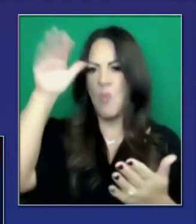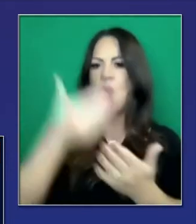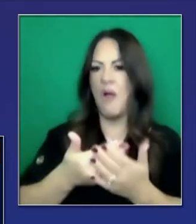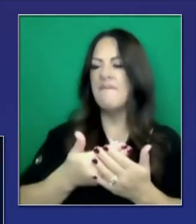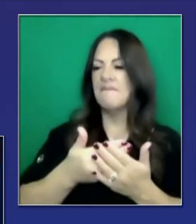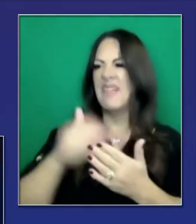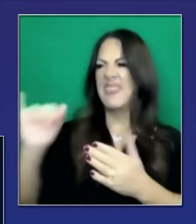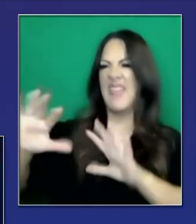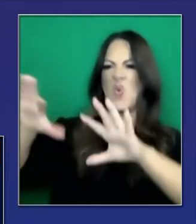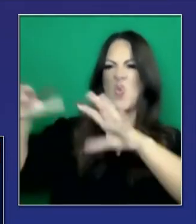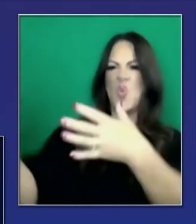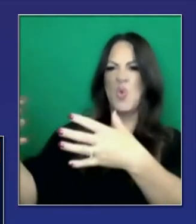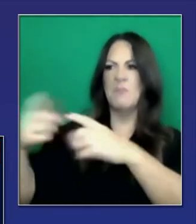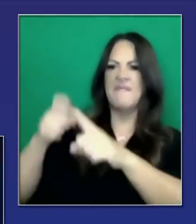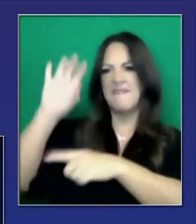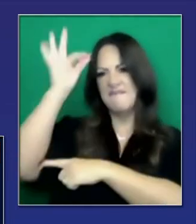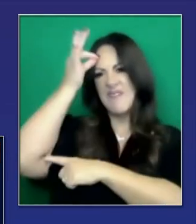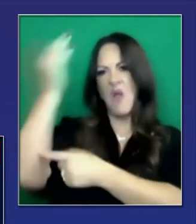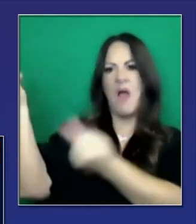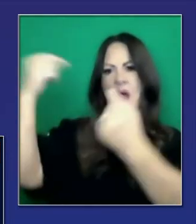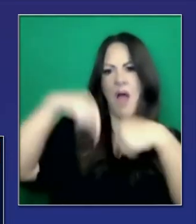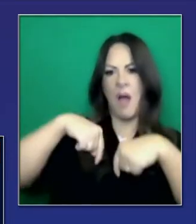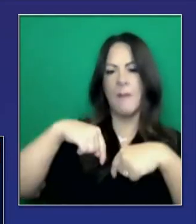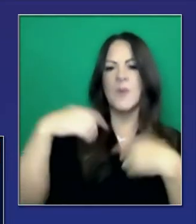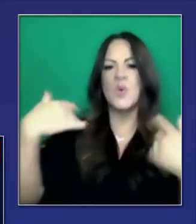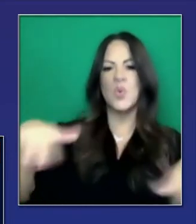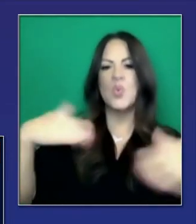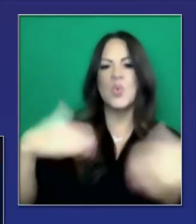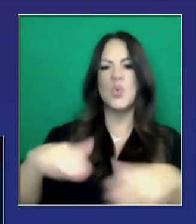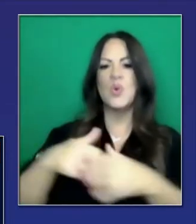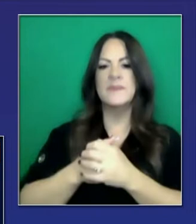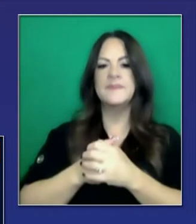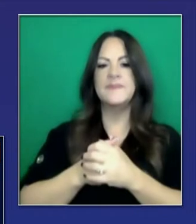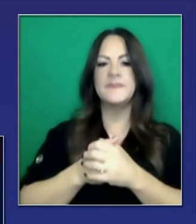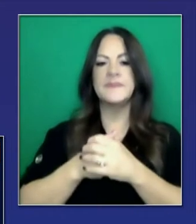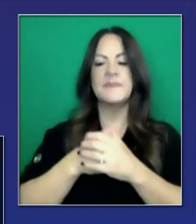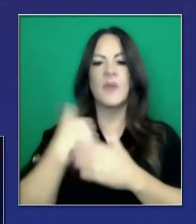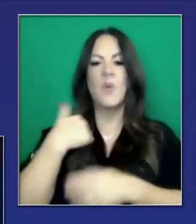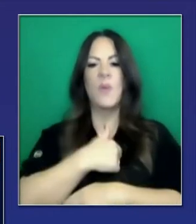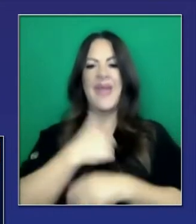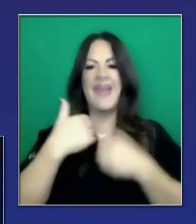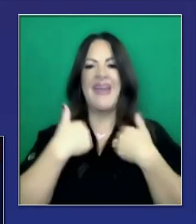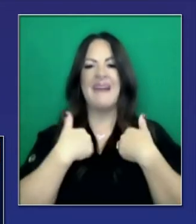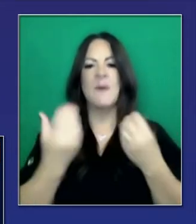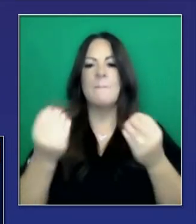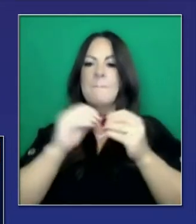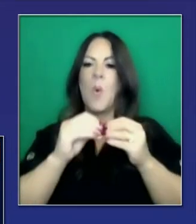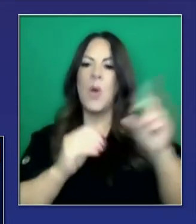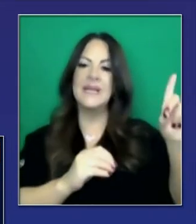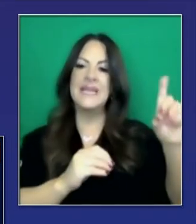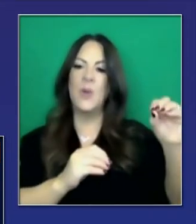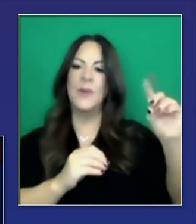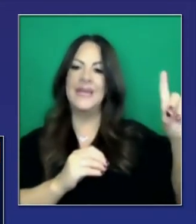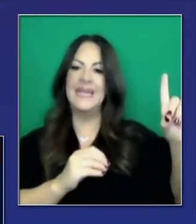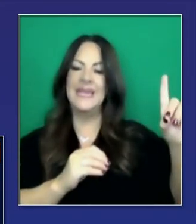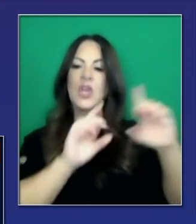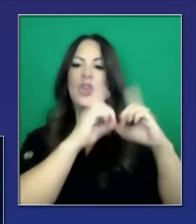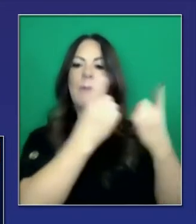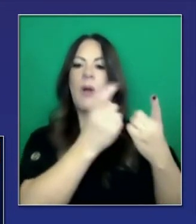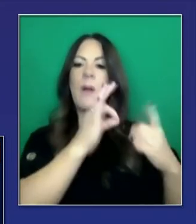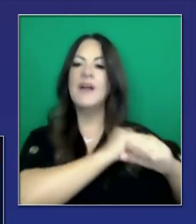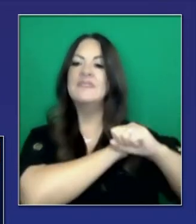Llegará en el día de hoy. Tenemos 75 miembros del personal que están trabajando para